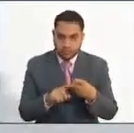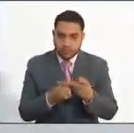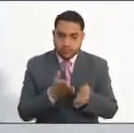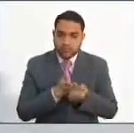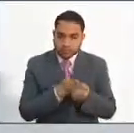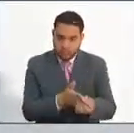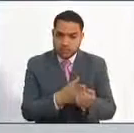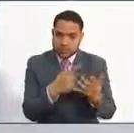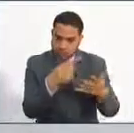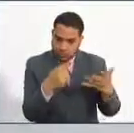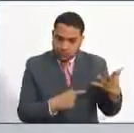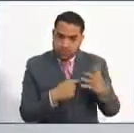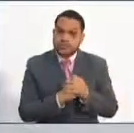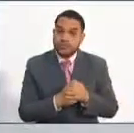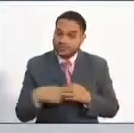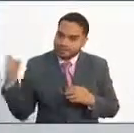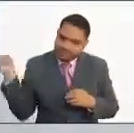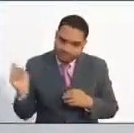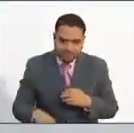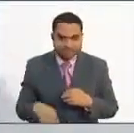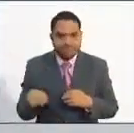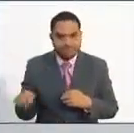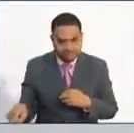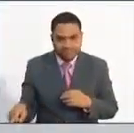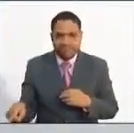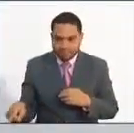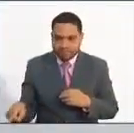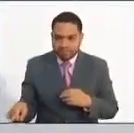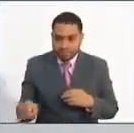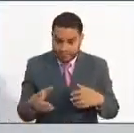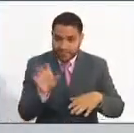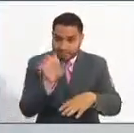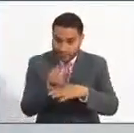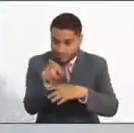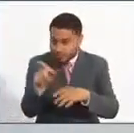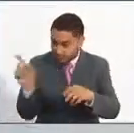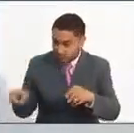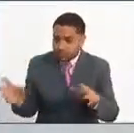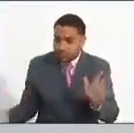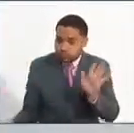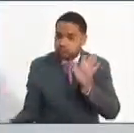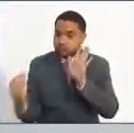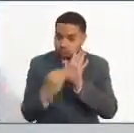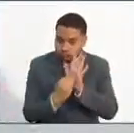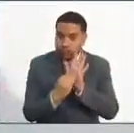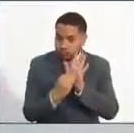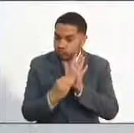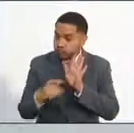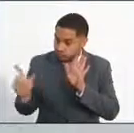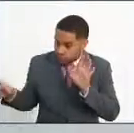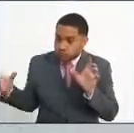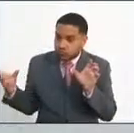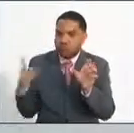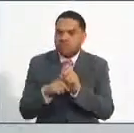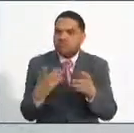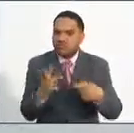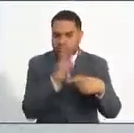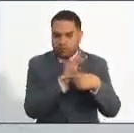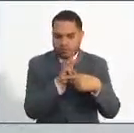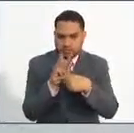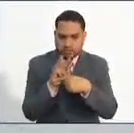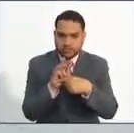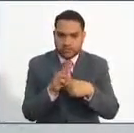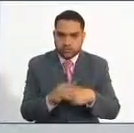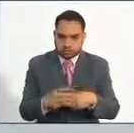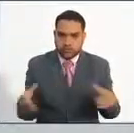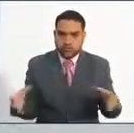de funciones, la entidad debe proceder a cargar la oferta pública de empleos de carrera vacantes en un aplicativo que a través de la página web de la